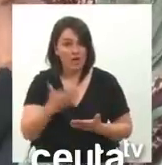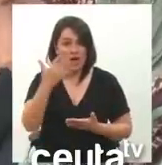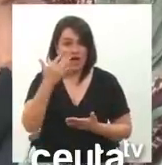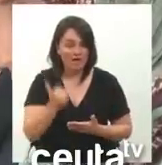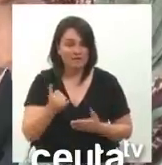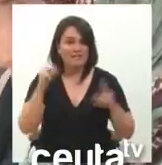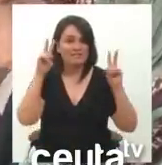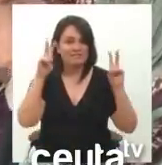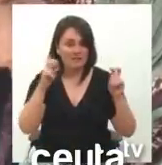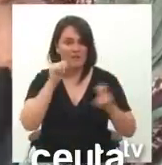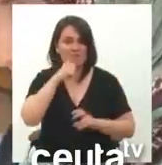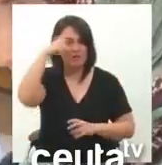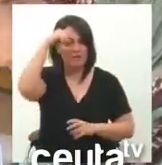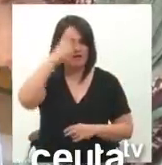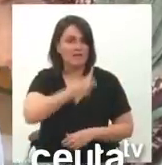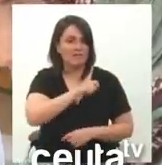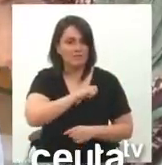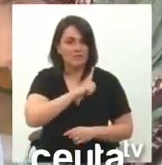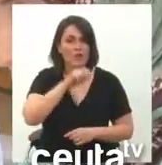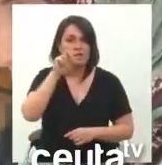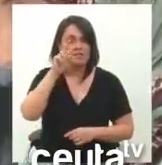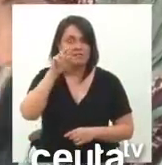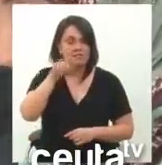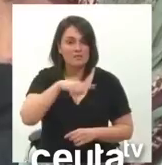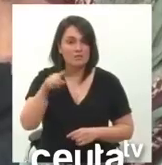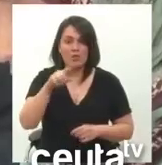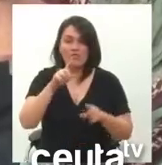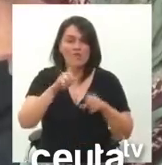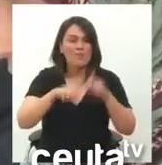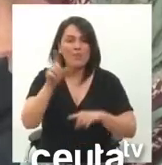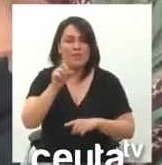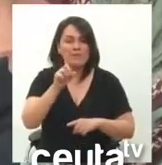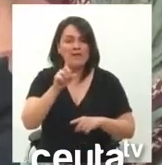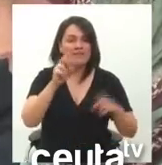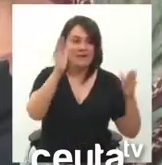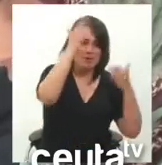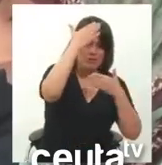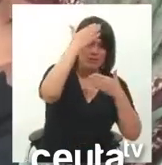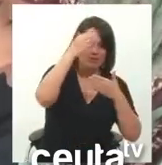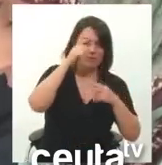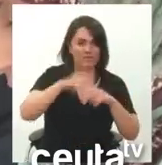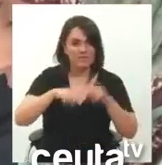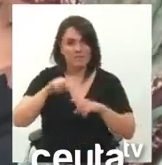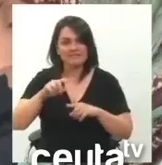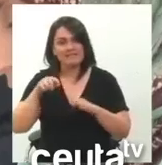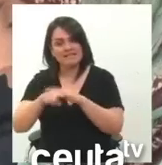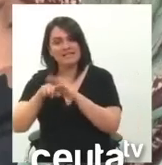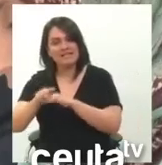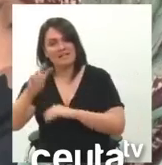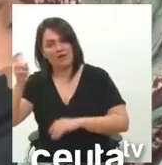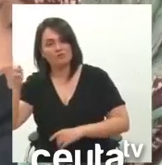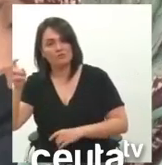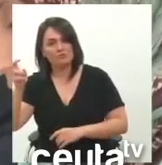Ceuta y Melilla no depende de los planteamientos de Marruecos, sino depende de los terceros agentes, el resto de los estados.